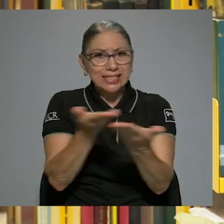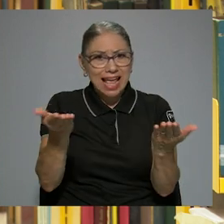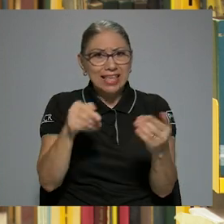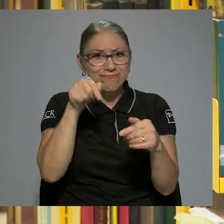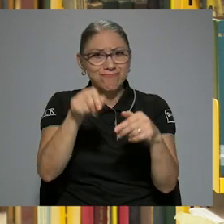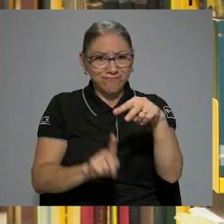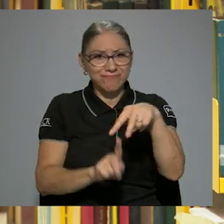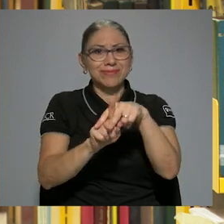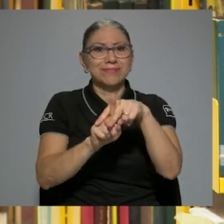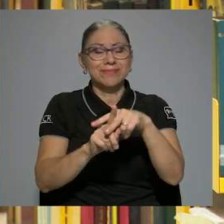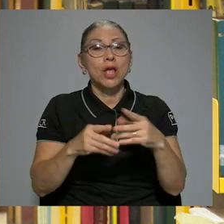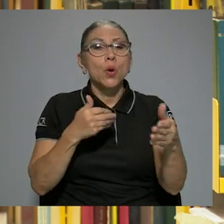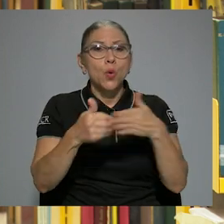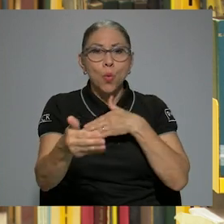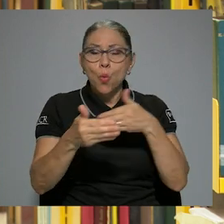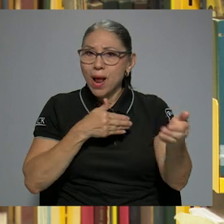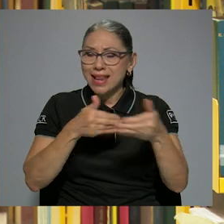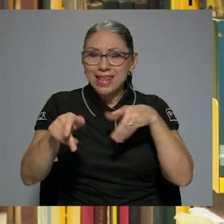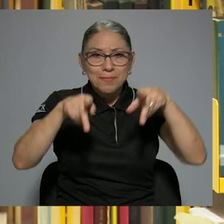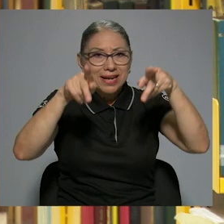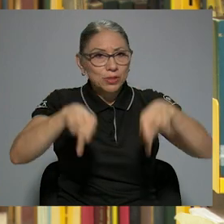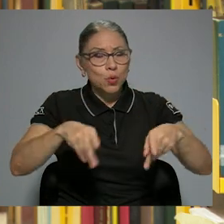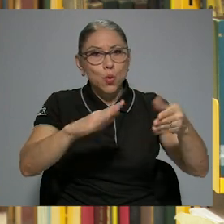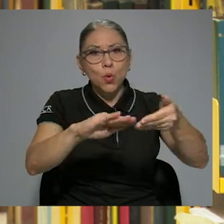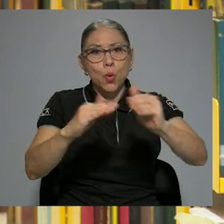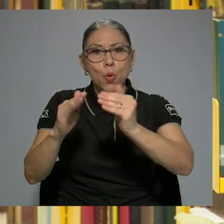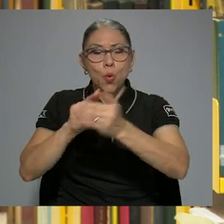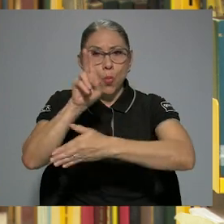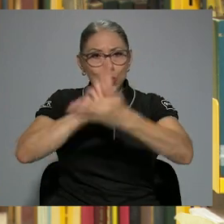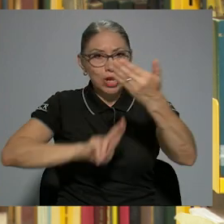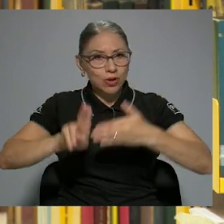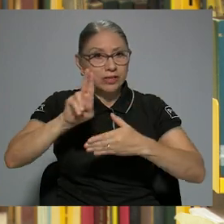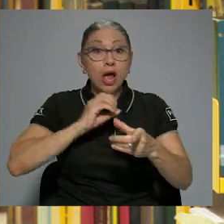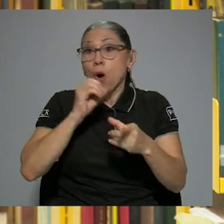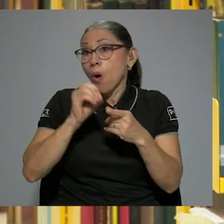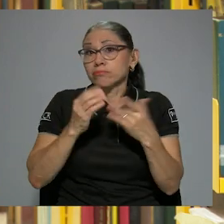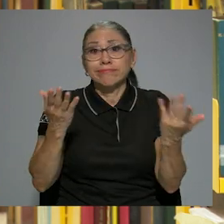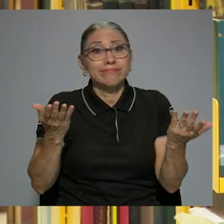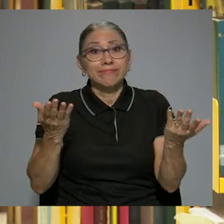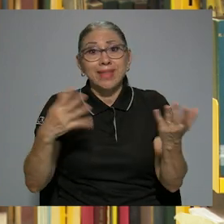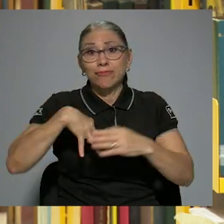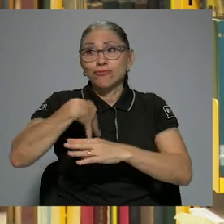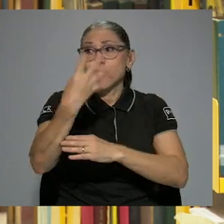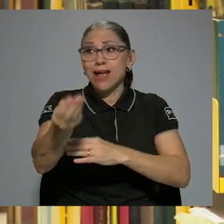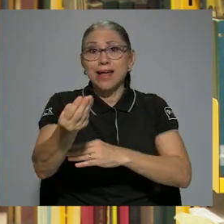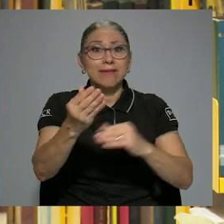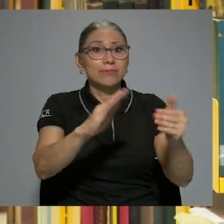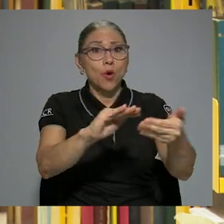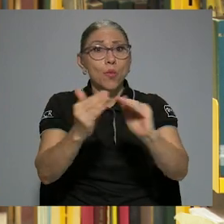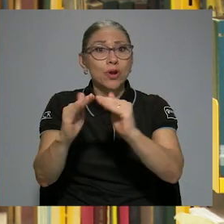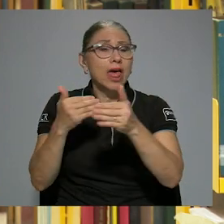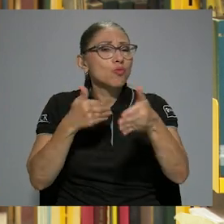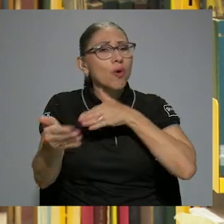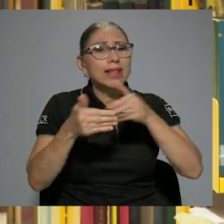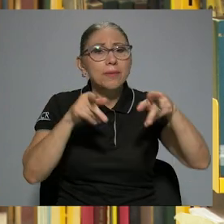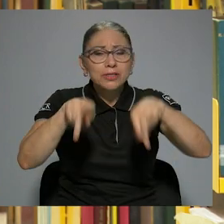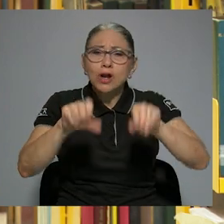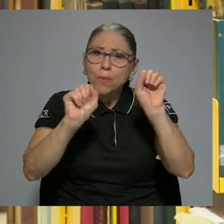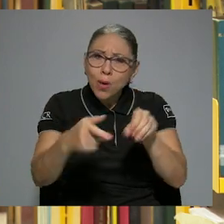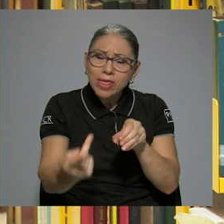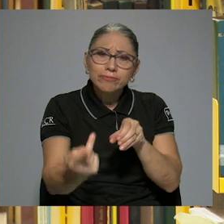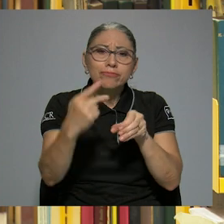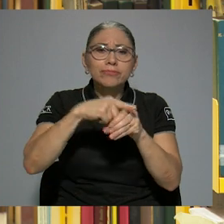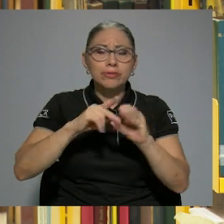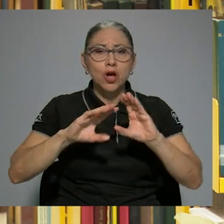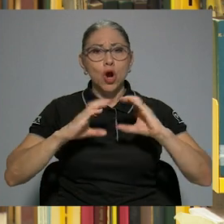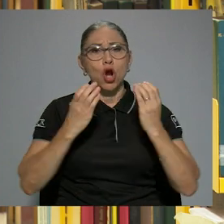Instagram, en todas, estamos ahí. Cualquier persona de la comunidad universitaria o de la comunidad externa